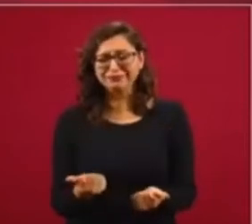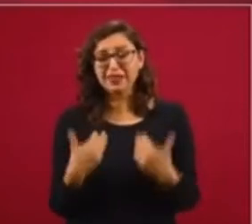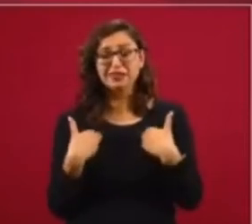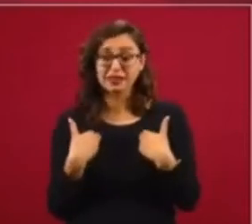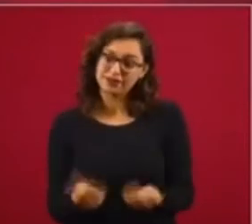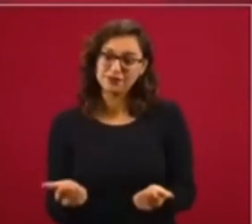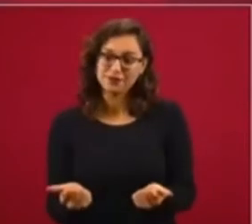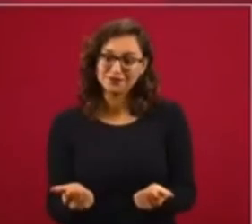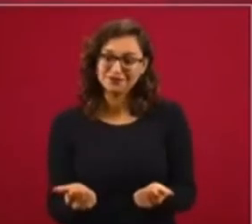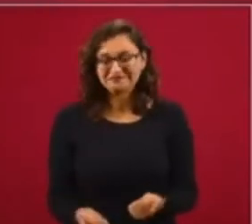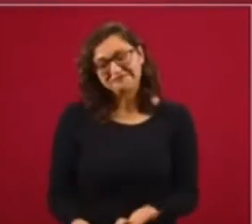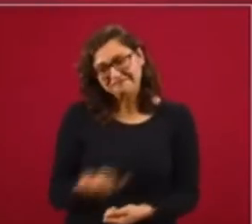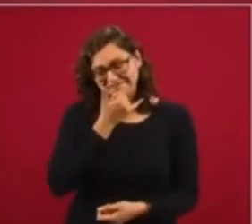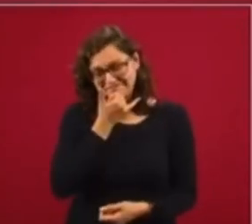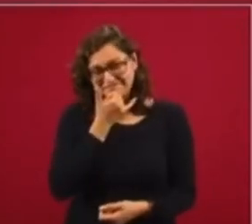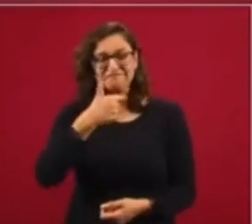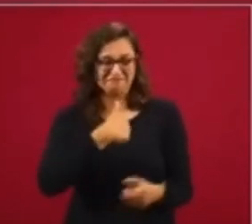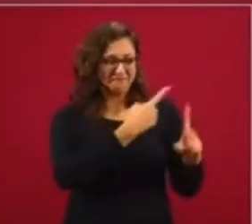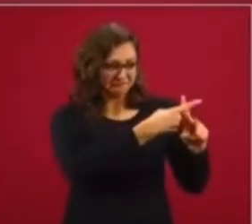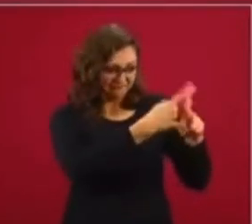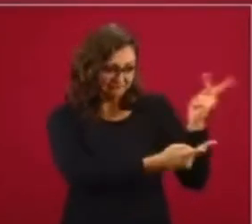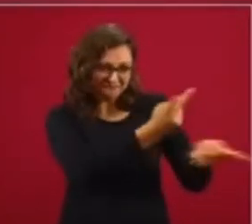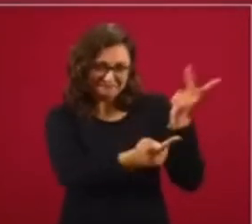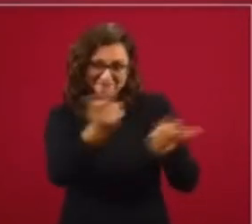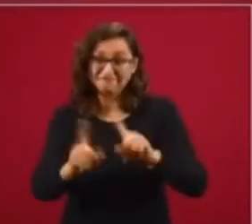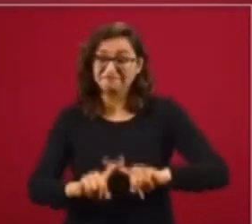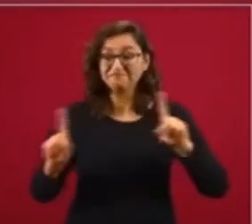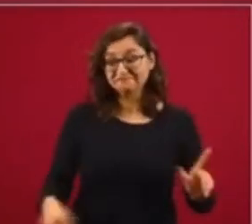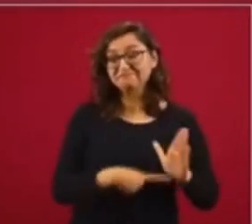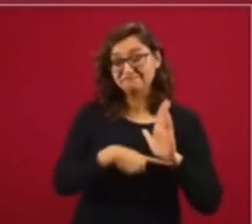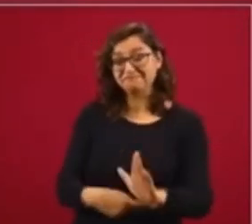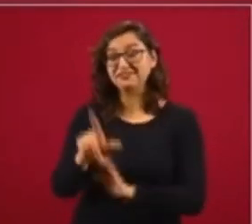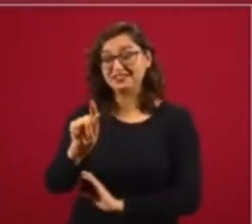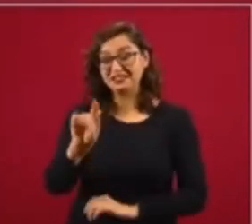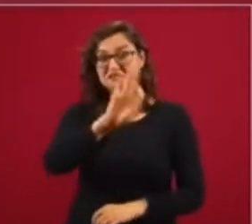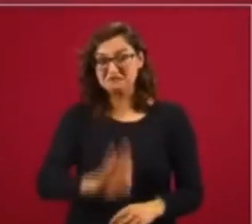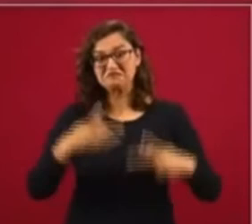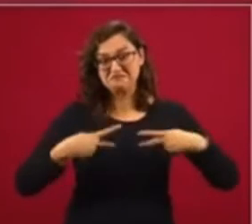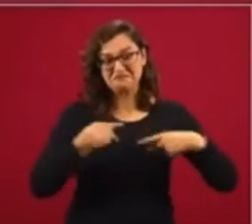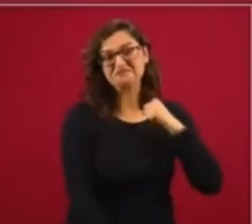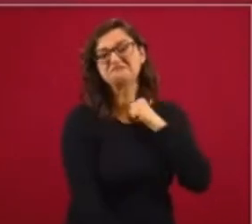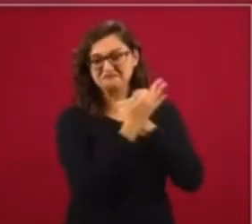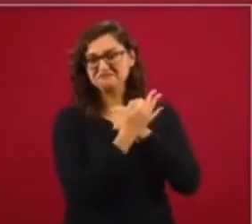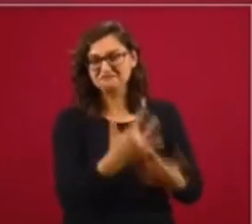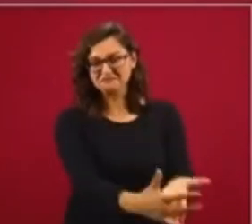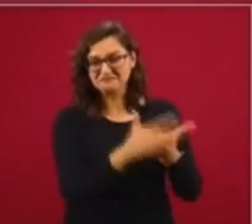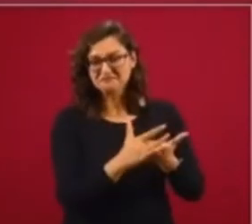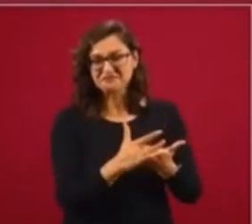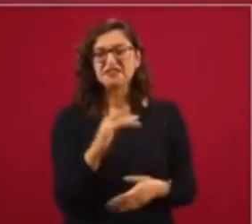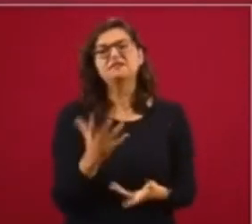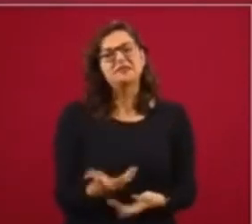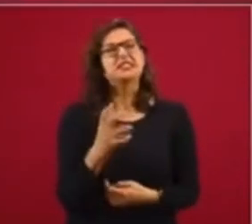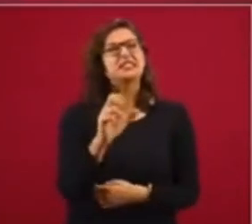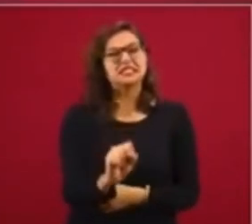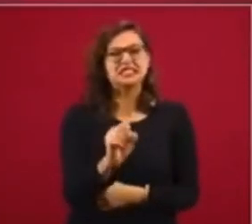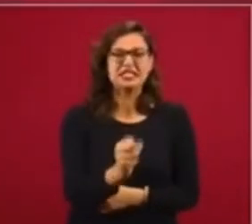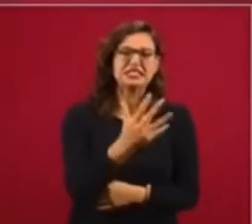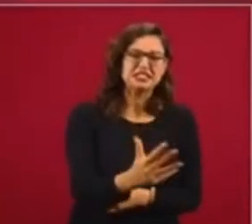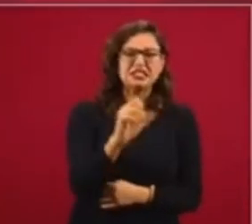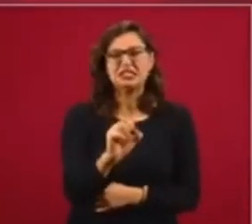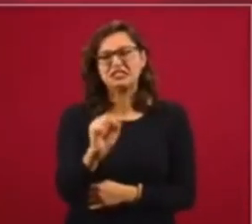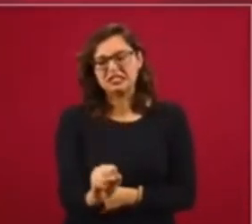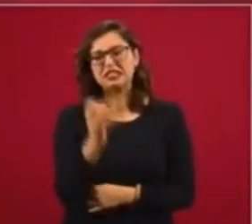Yo tengo mi encuesta, 70%, 65, 64